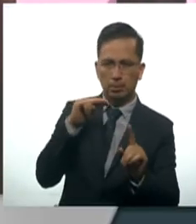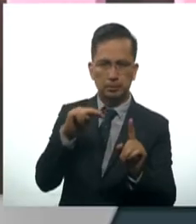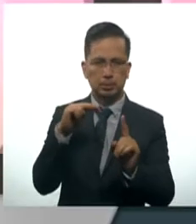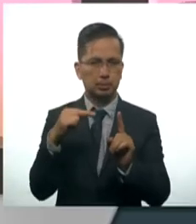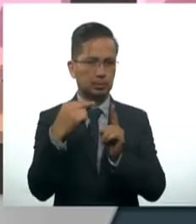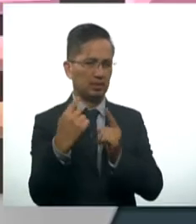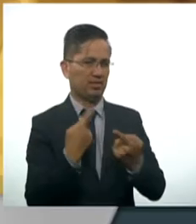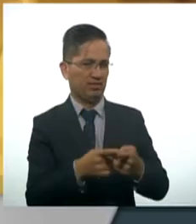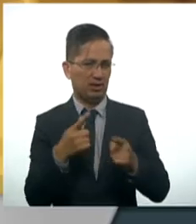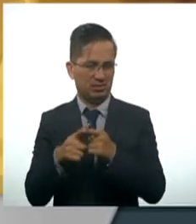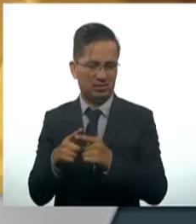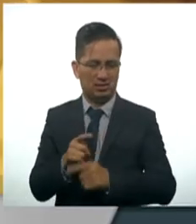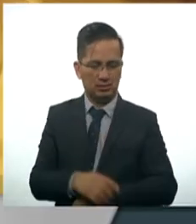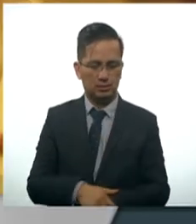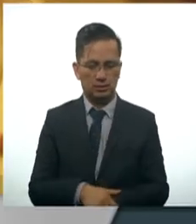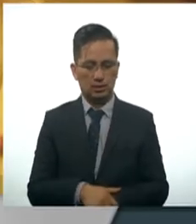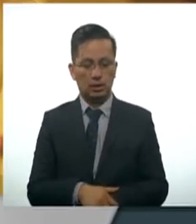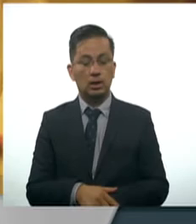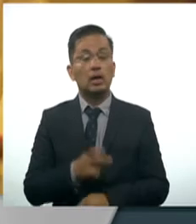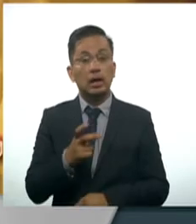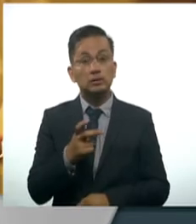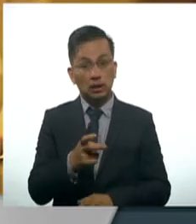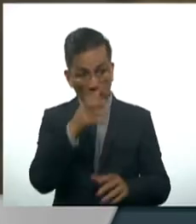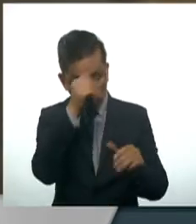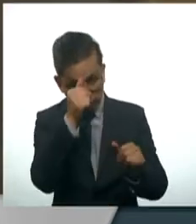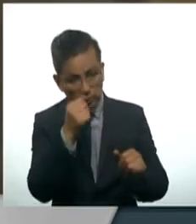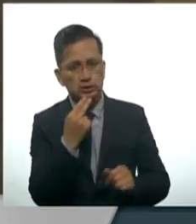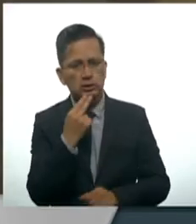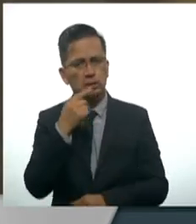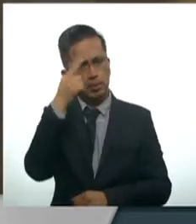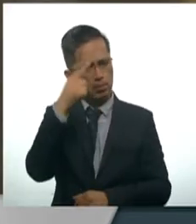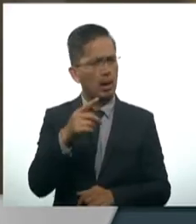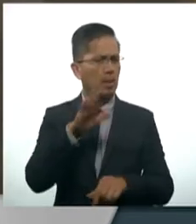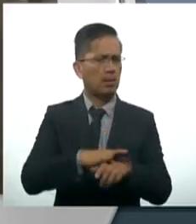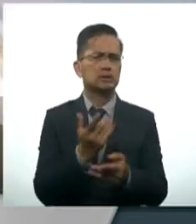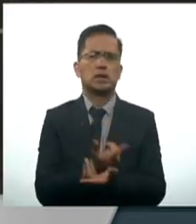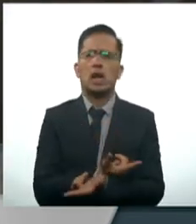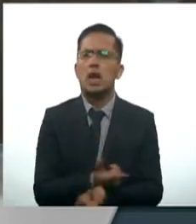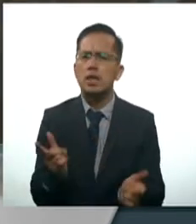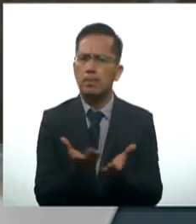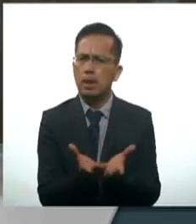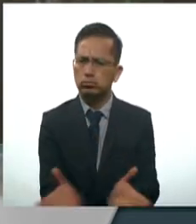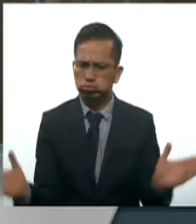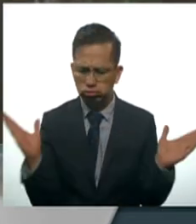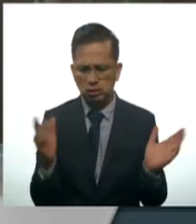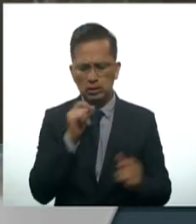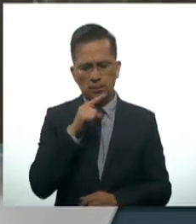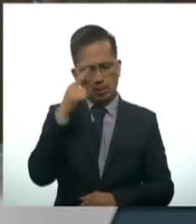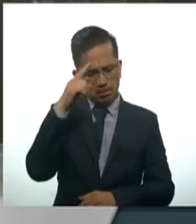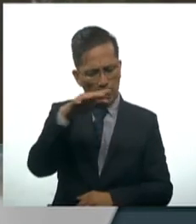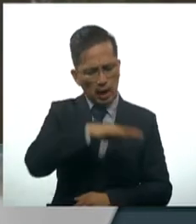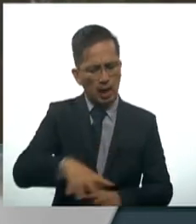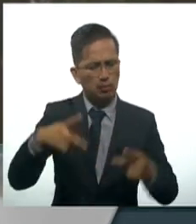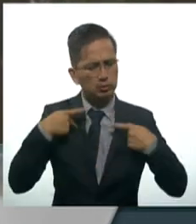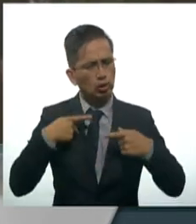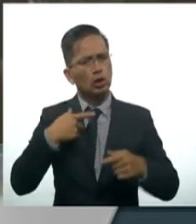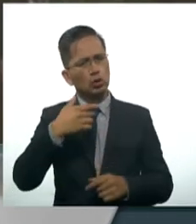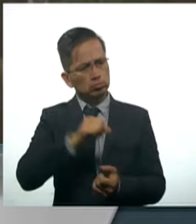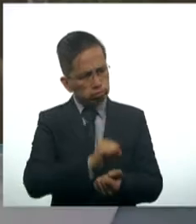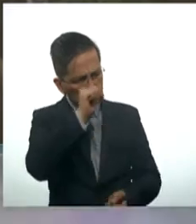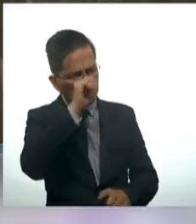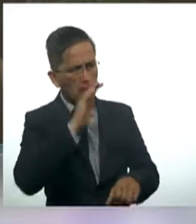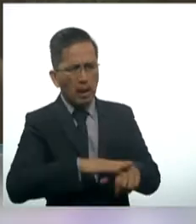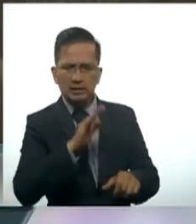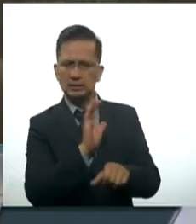El convenio contribuye a la democratización de los medios y acercar el cine nacional a la sociedad mexicana. Reconocemos que el mandato del Canal del